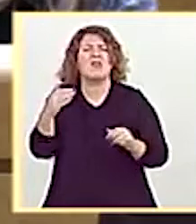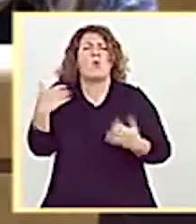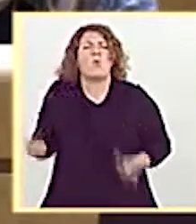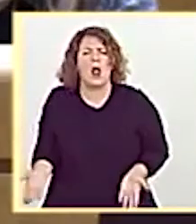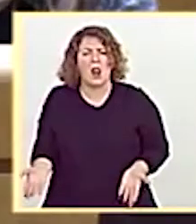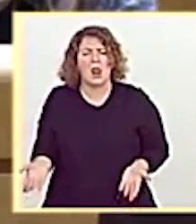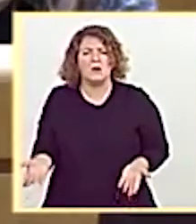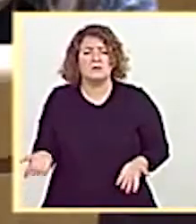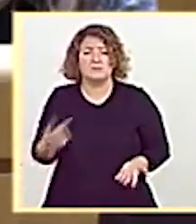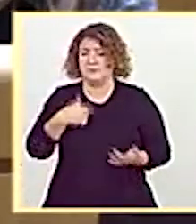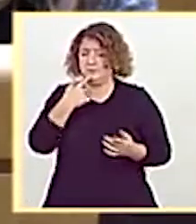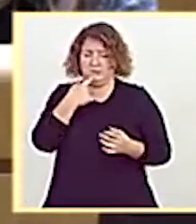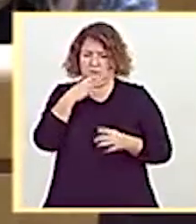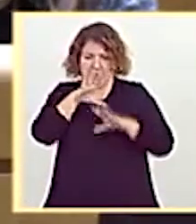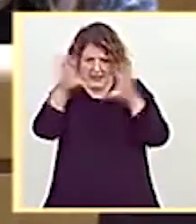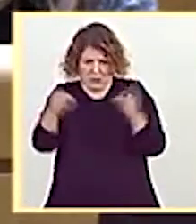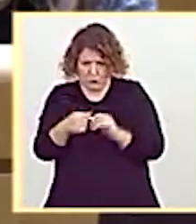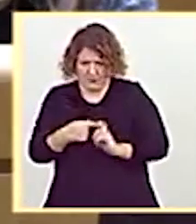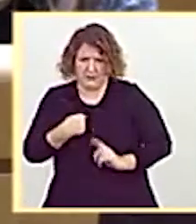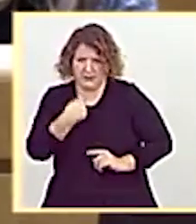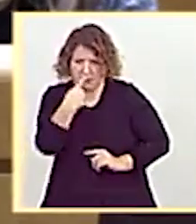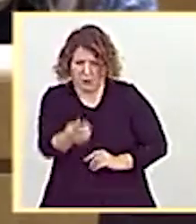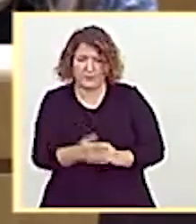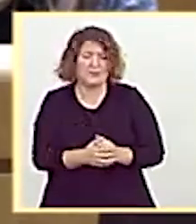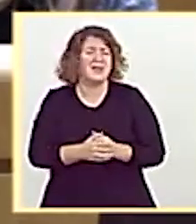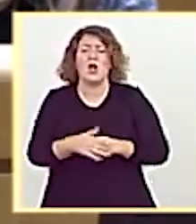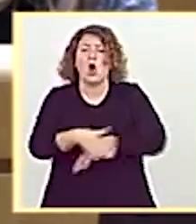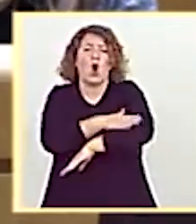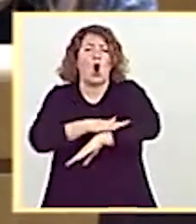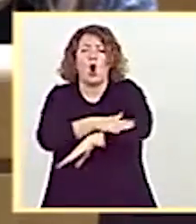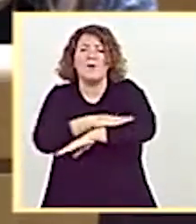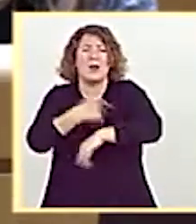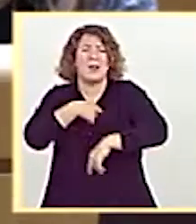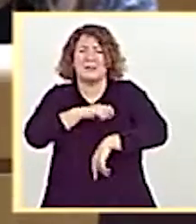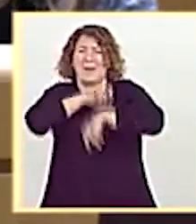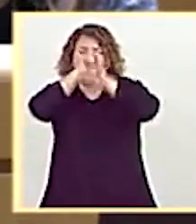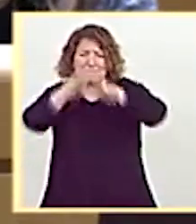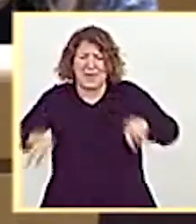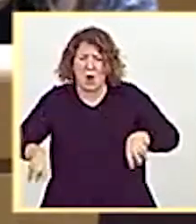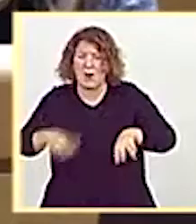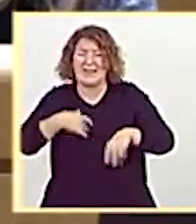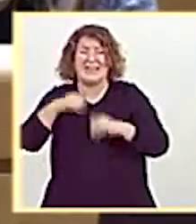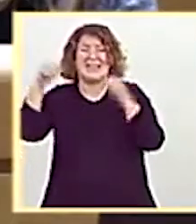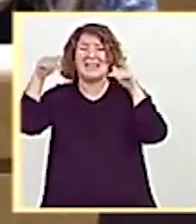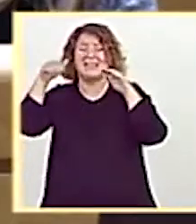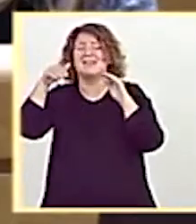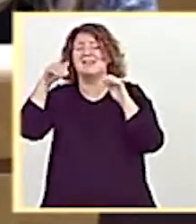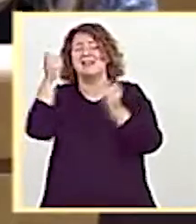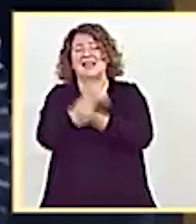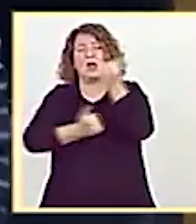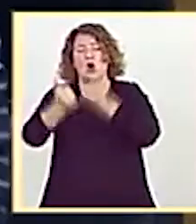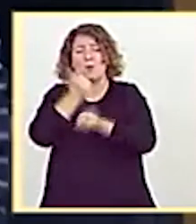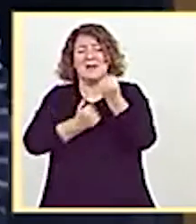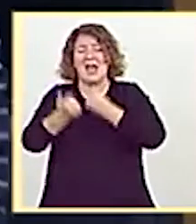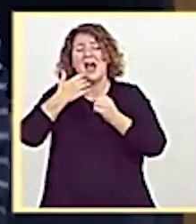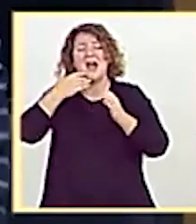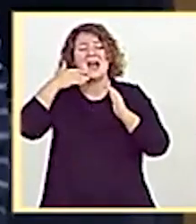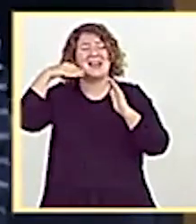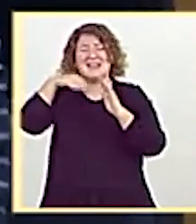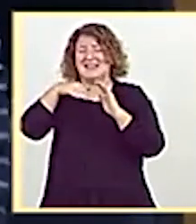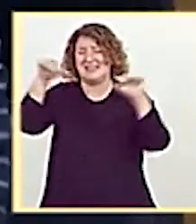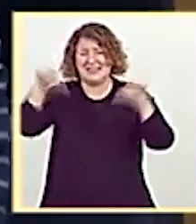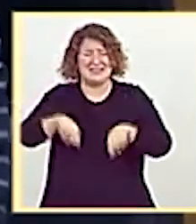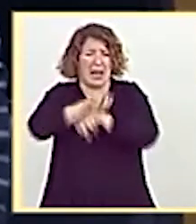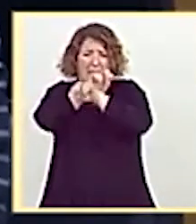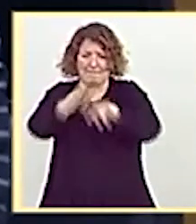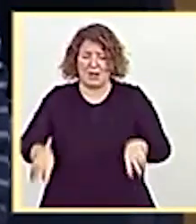El peor gobierno de España, se lo ha dicho mi compañera, en la peor crisis económica. Esta es la mayor amenaza para nuestro país. Un ministerio